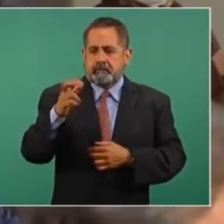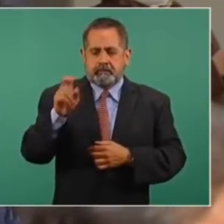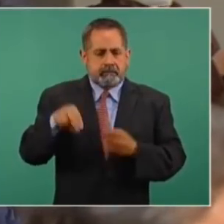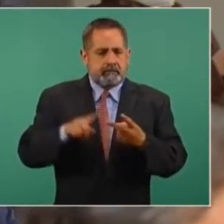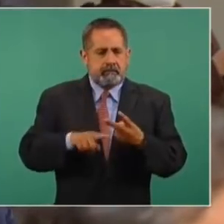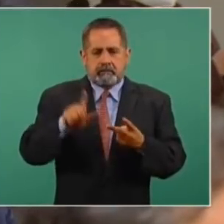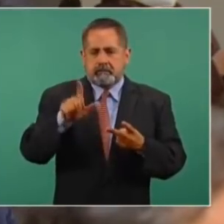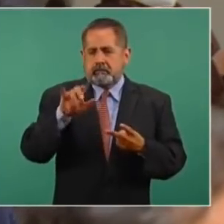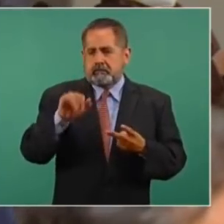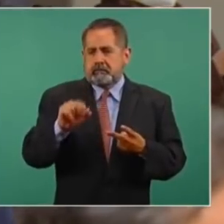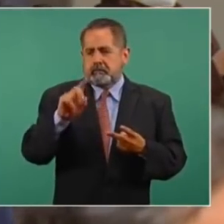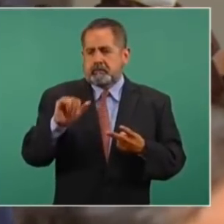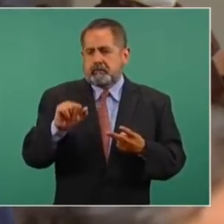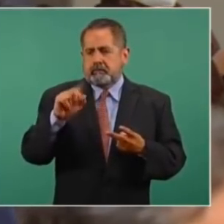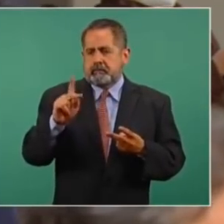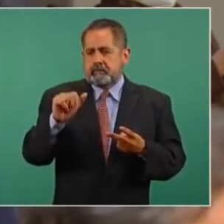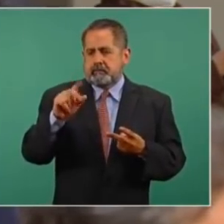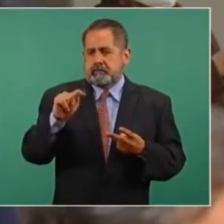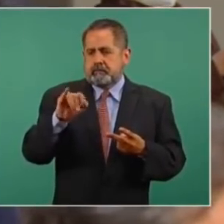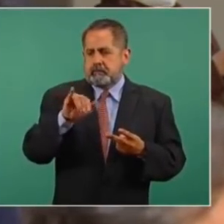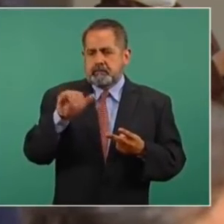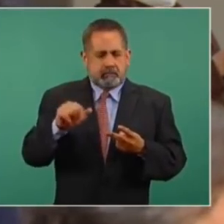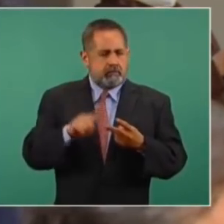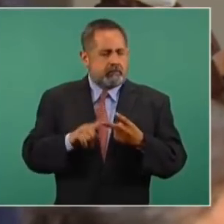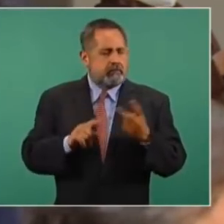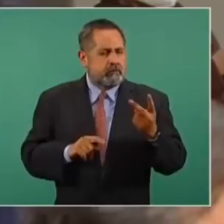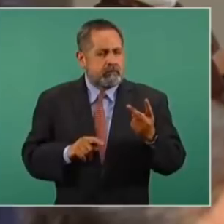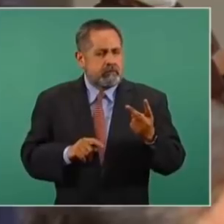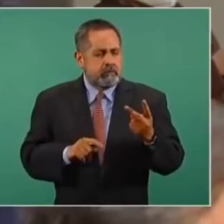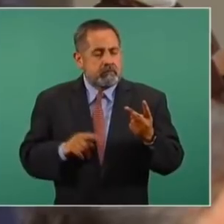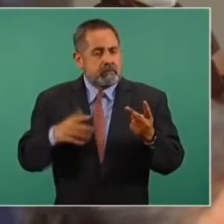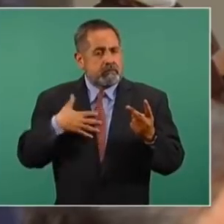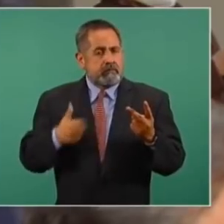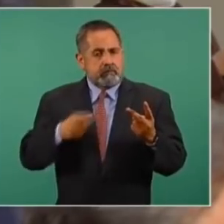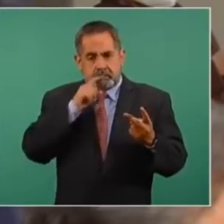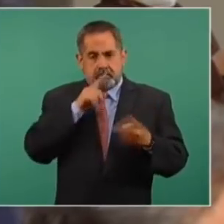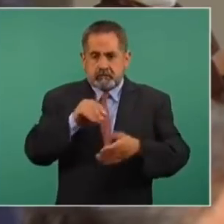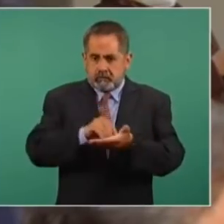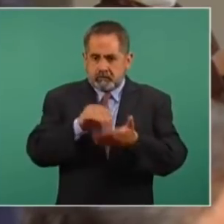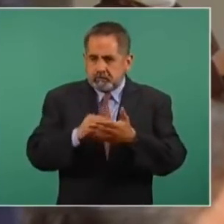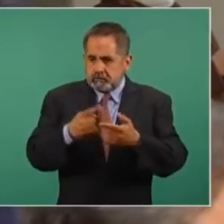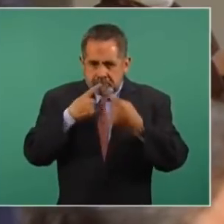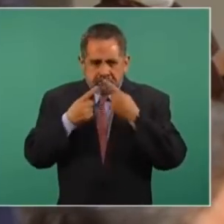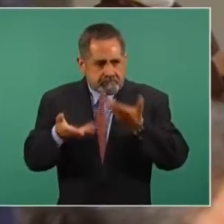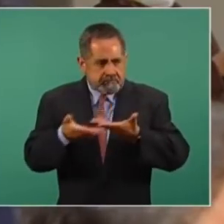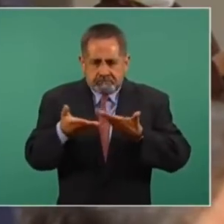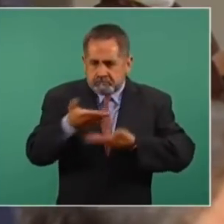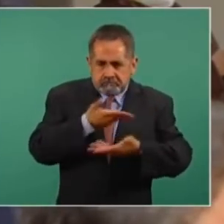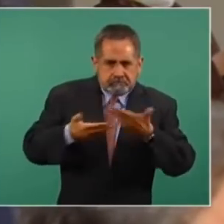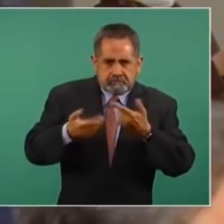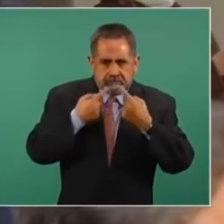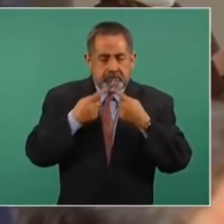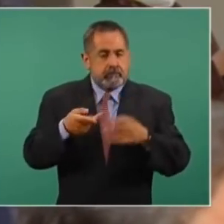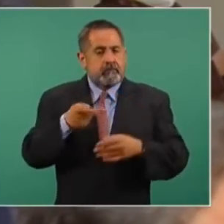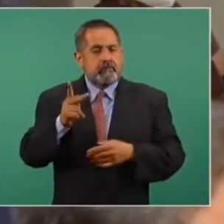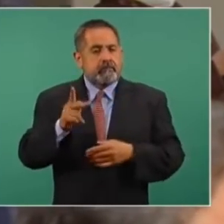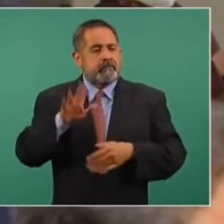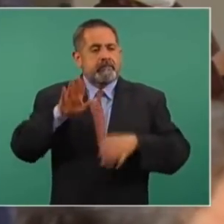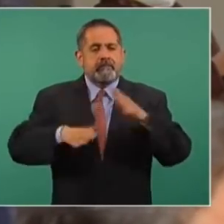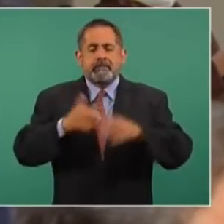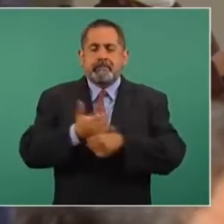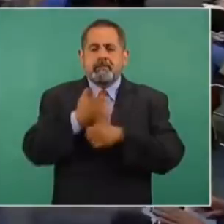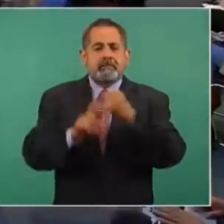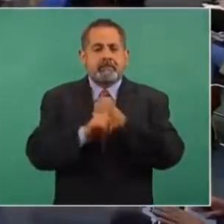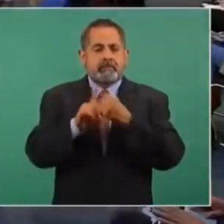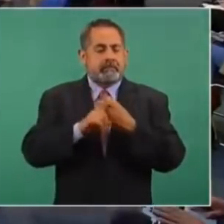Díaz Pantoja, que ellos están, entiendo yo, en la mesa de análisis. Sin embargo, dicen que donde luego se atora,